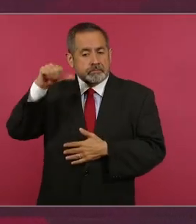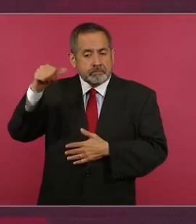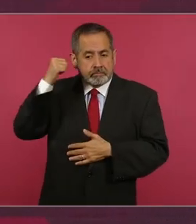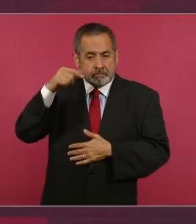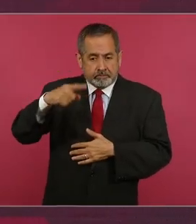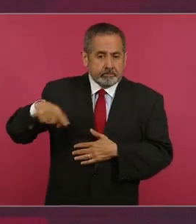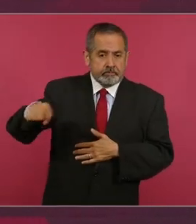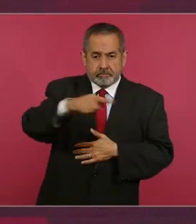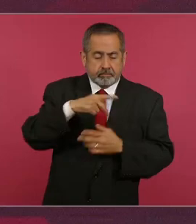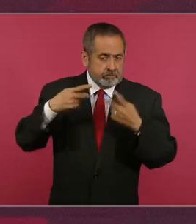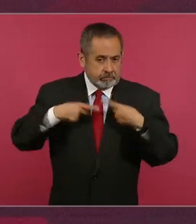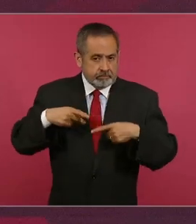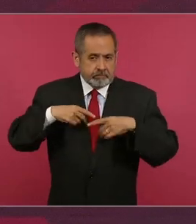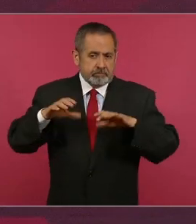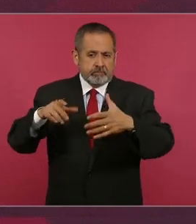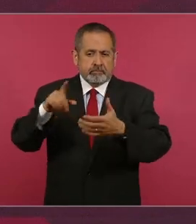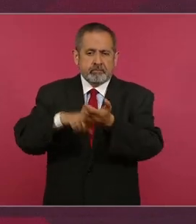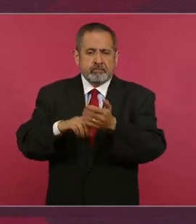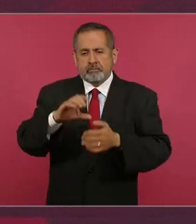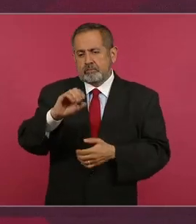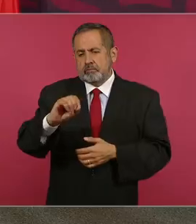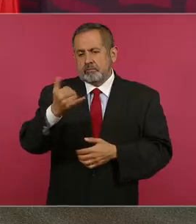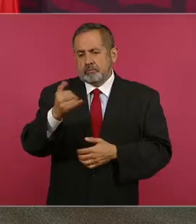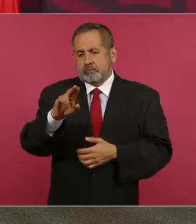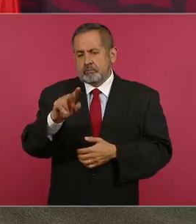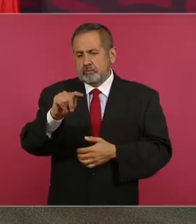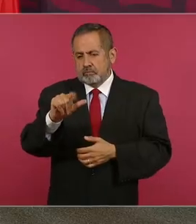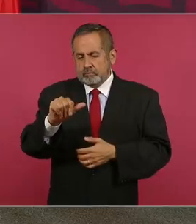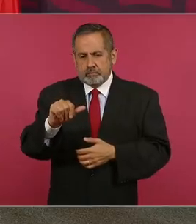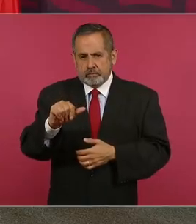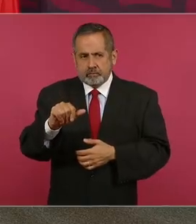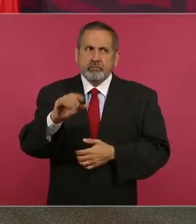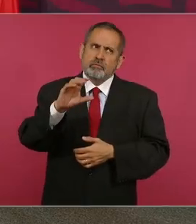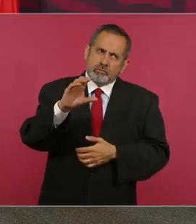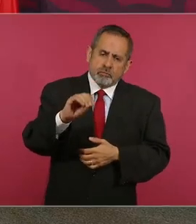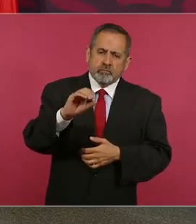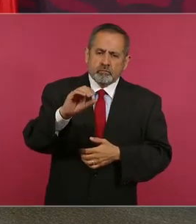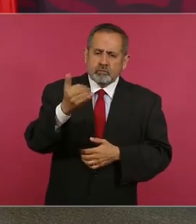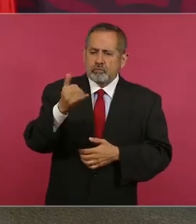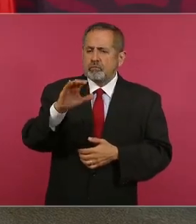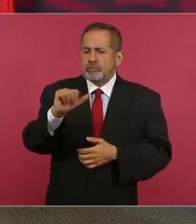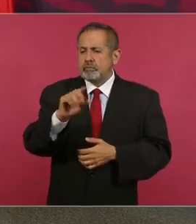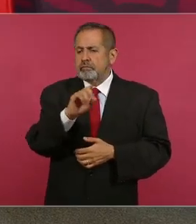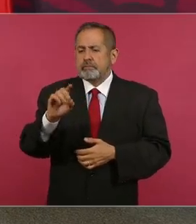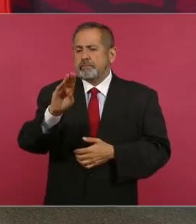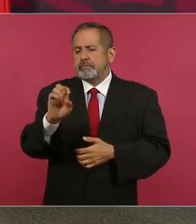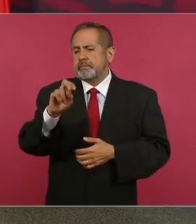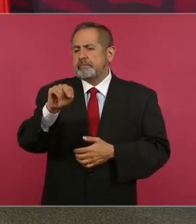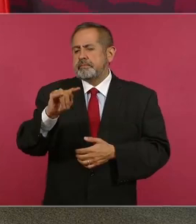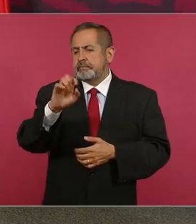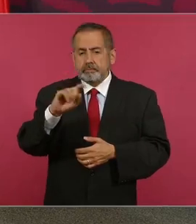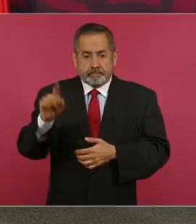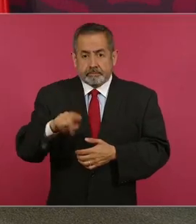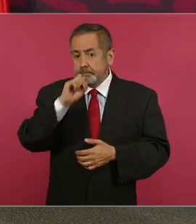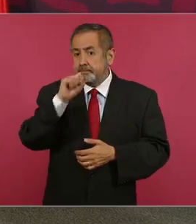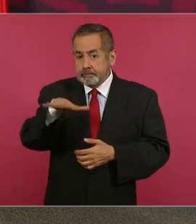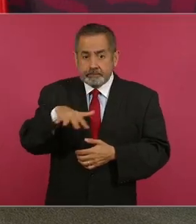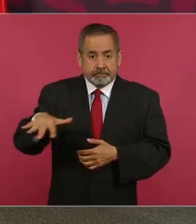también a la gente de Coyutla, de Coyuca, Coyuca de Benítez, porque hay también